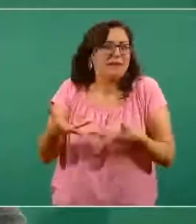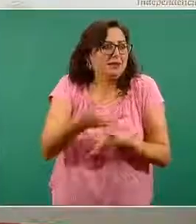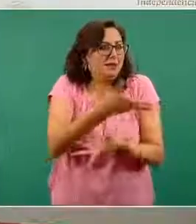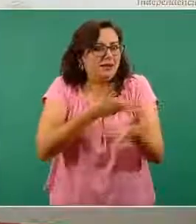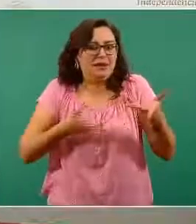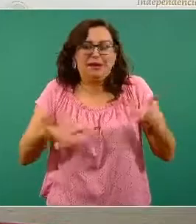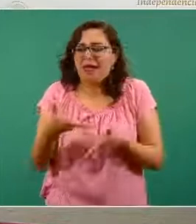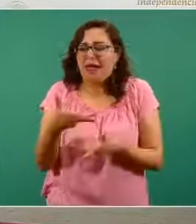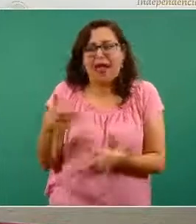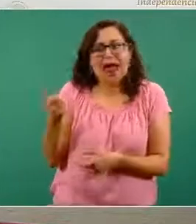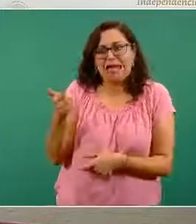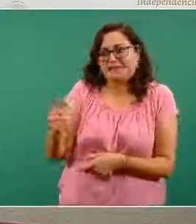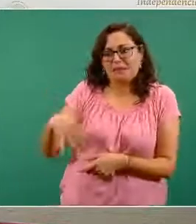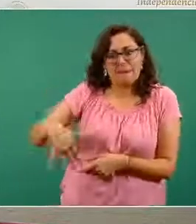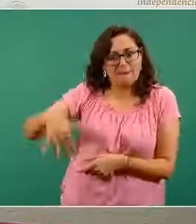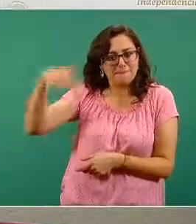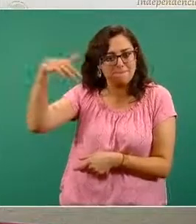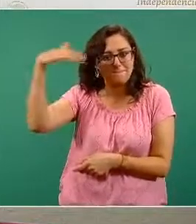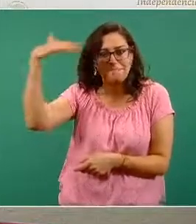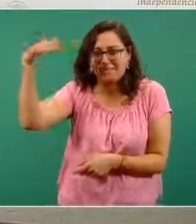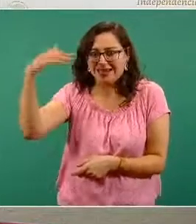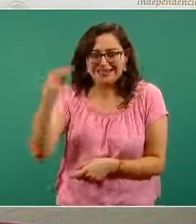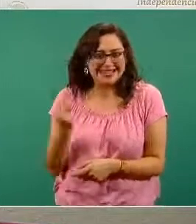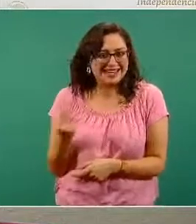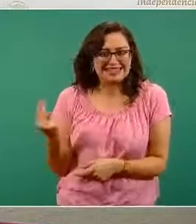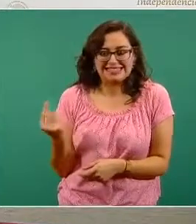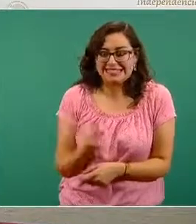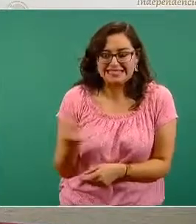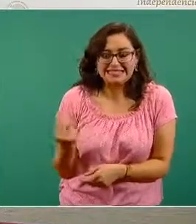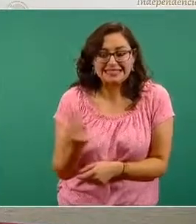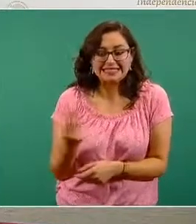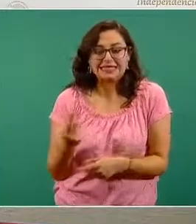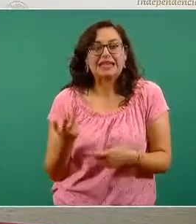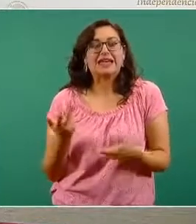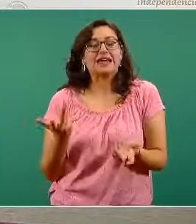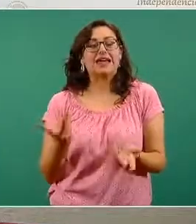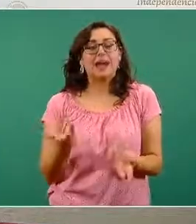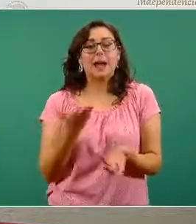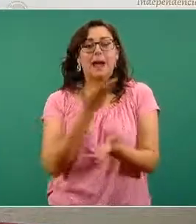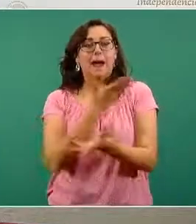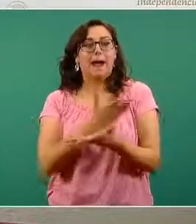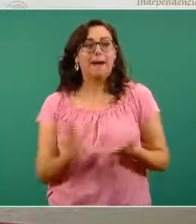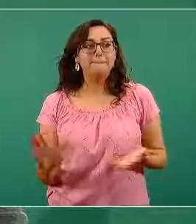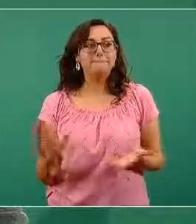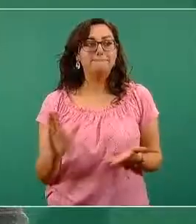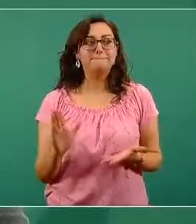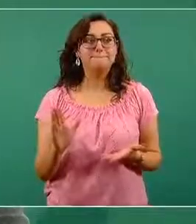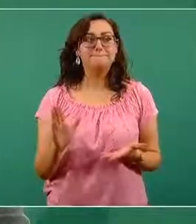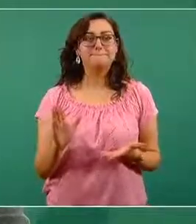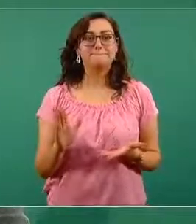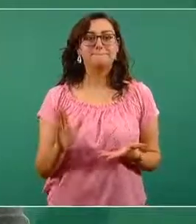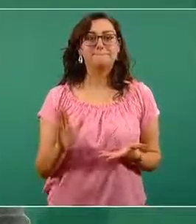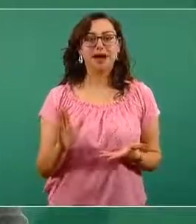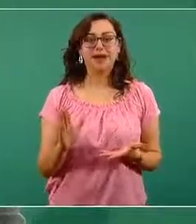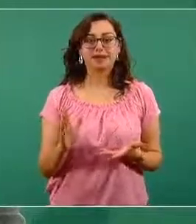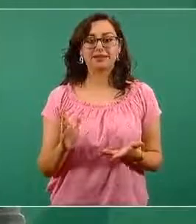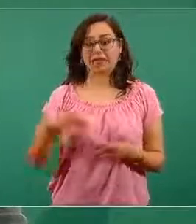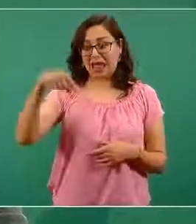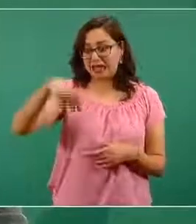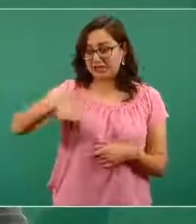Entonces, si en general además en México tenemos un déficit